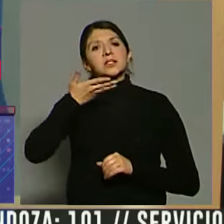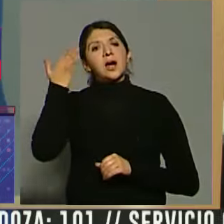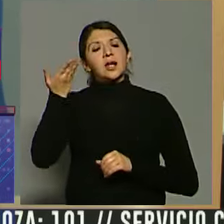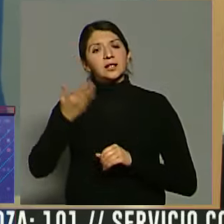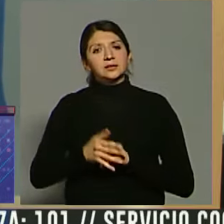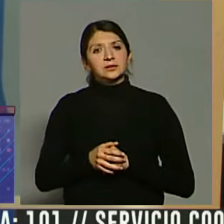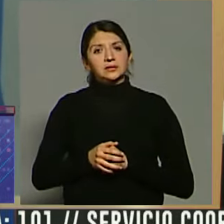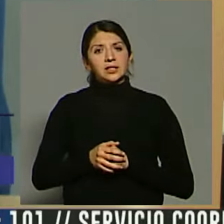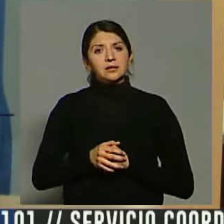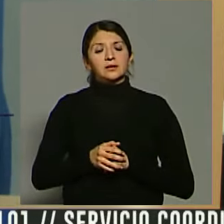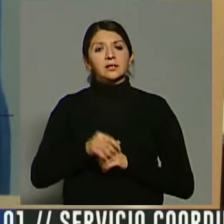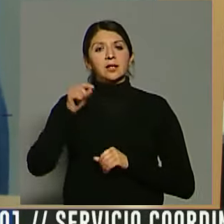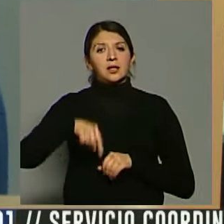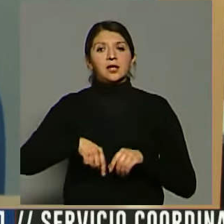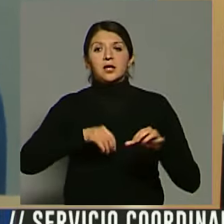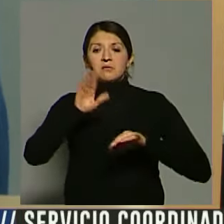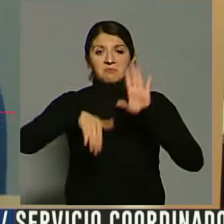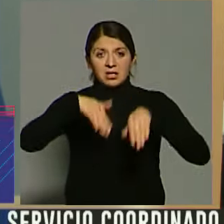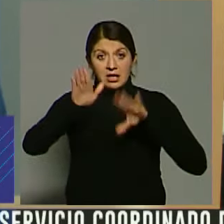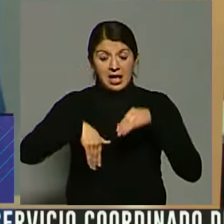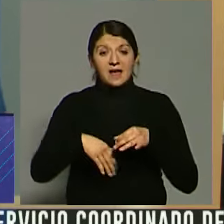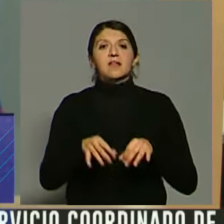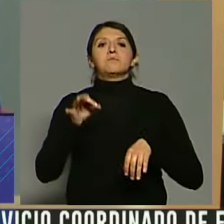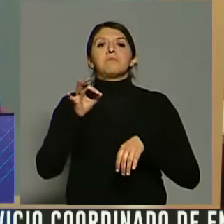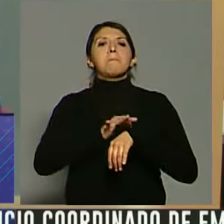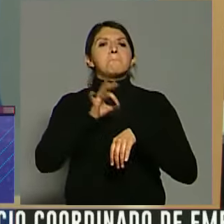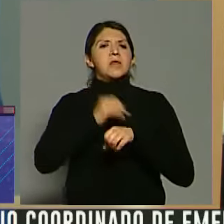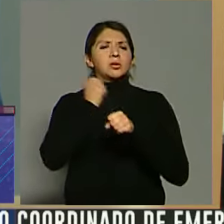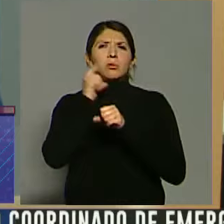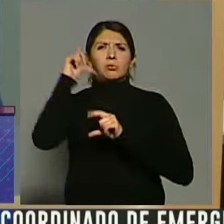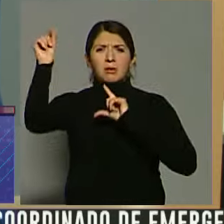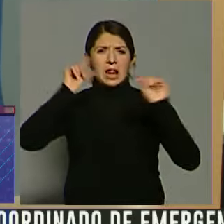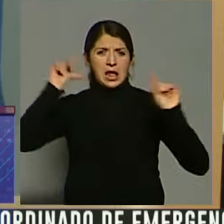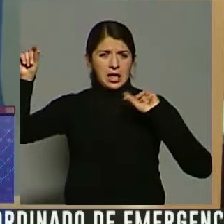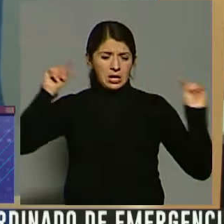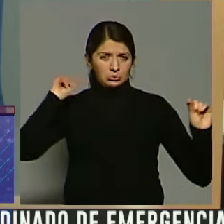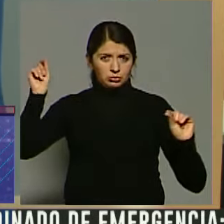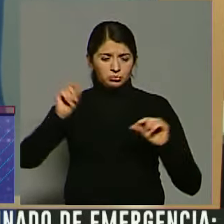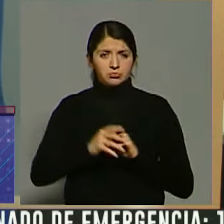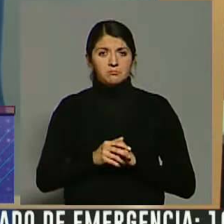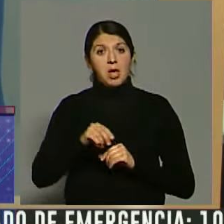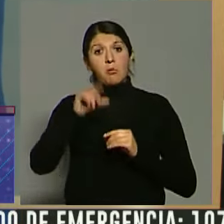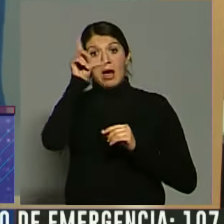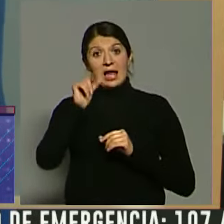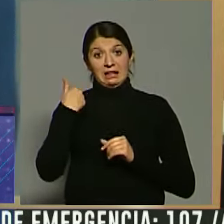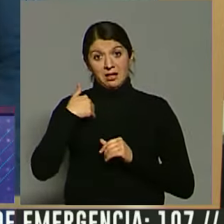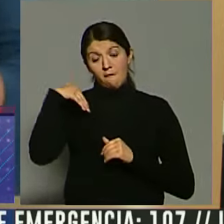a la organización Médicos Sin Fronteras. Esta es una organización mundial que tiene como objetivo